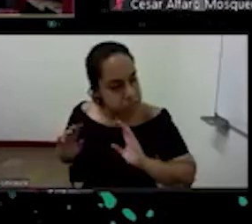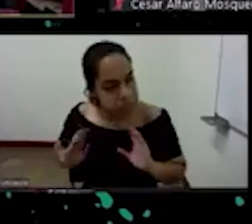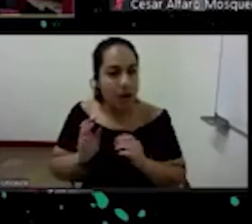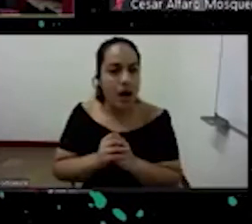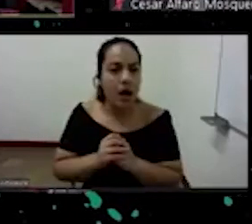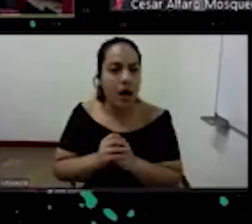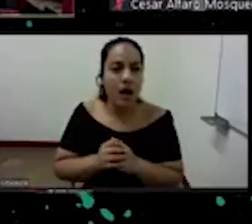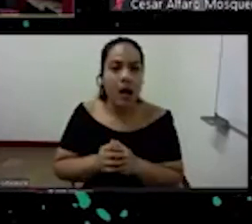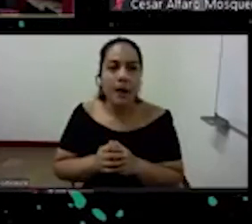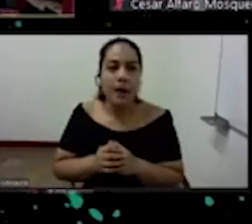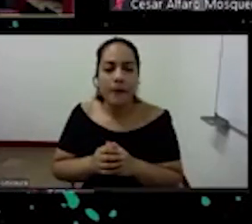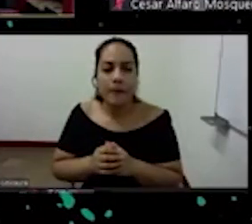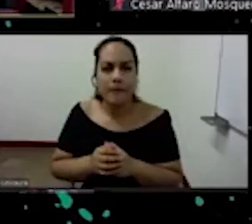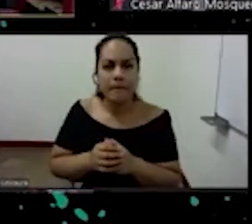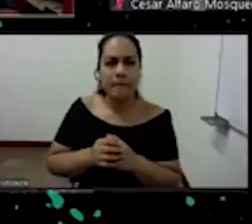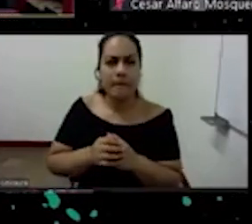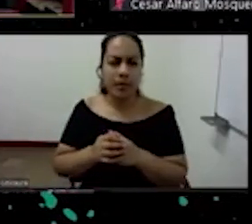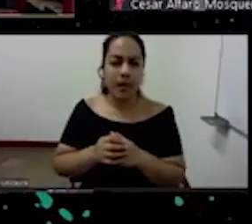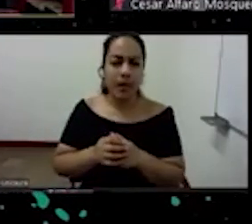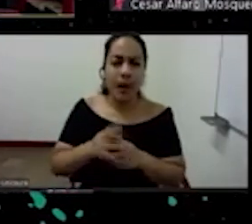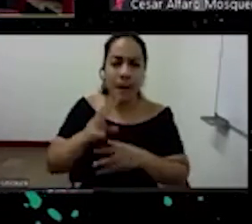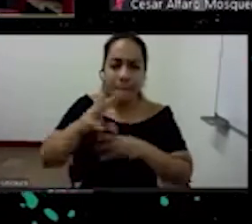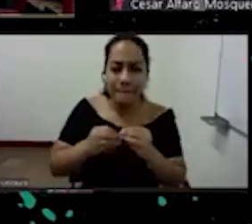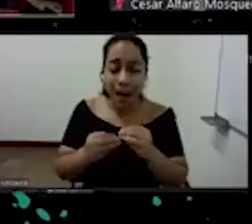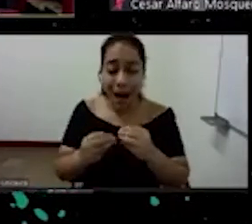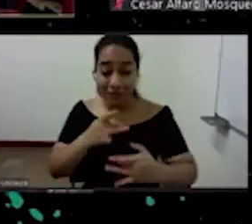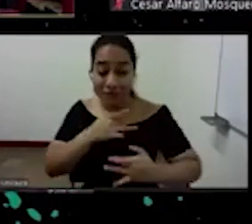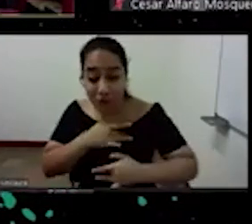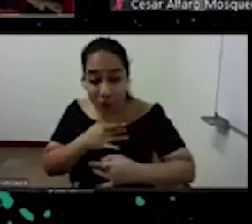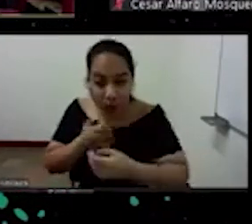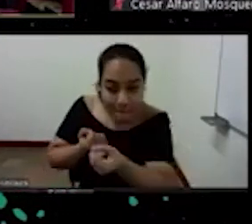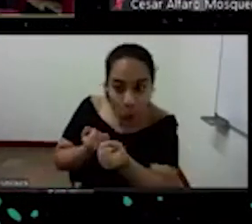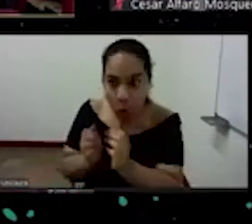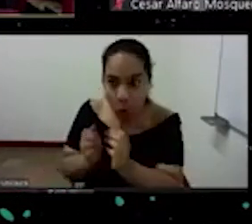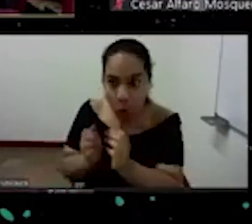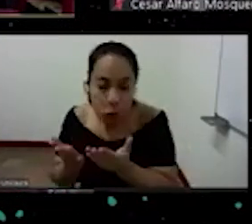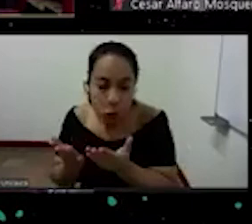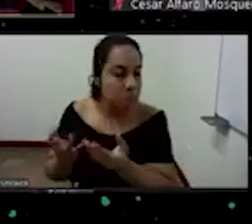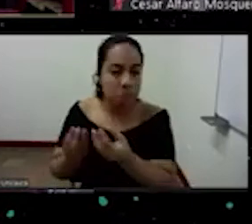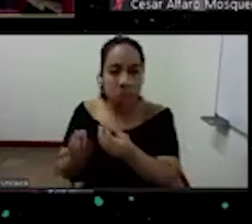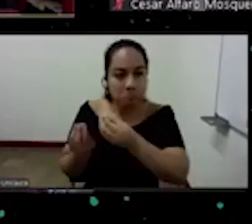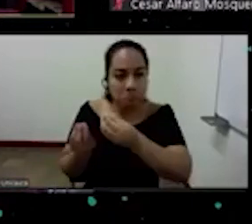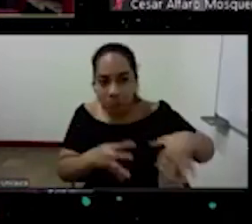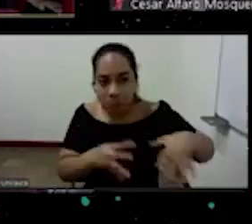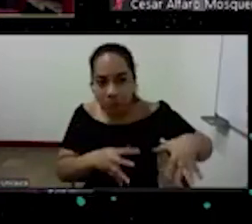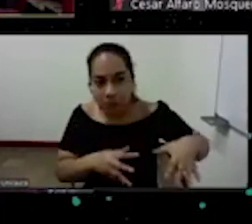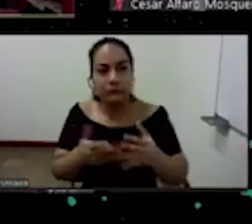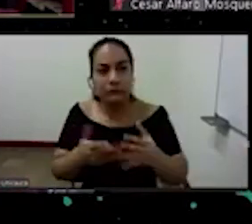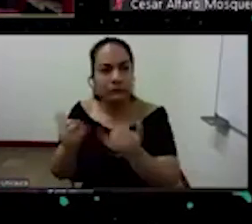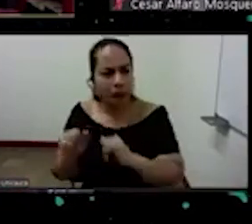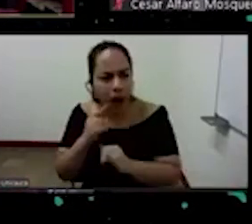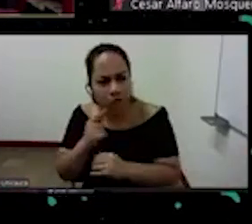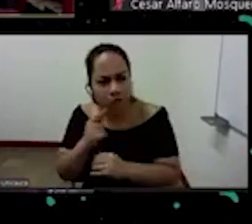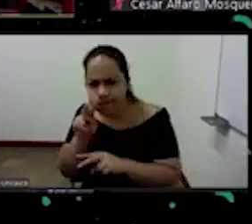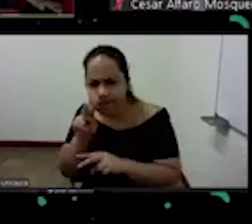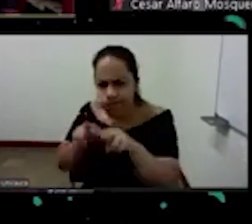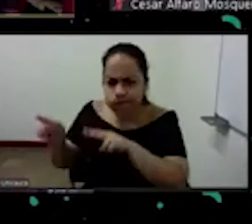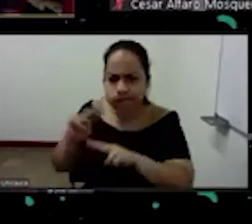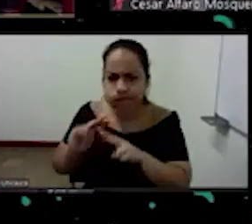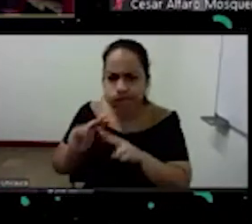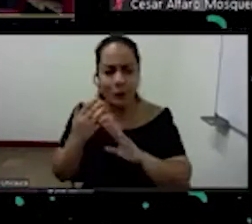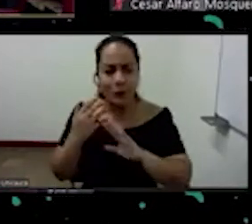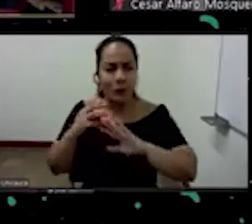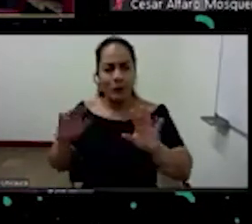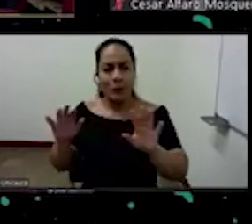la solidaridad hoy está a riesgo de ser destrozada una segunda vez